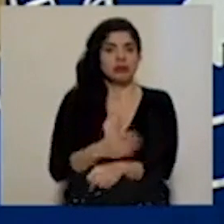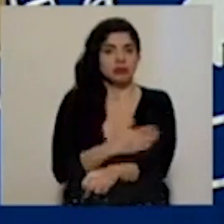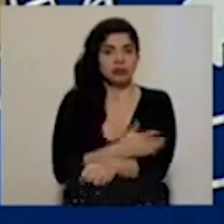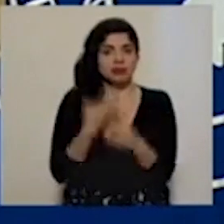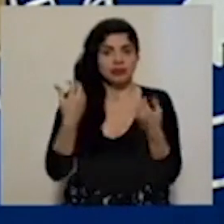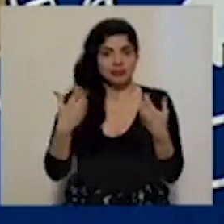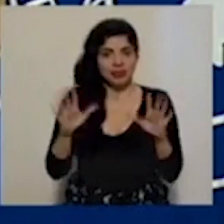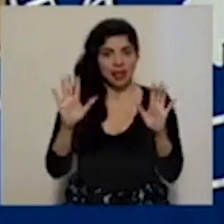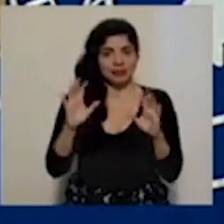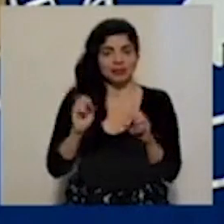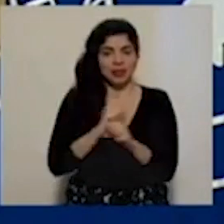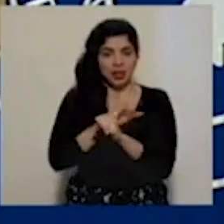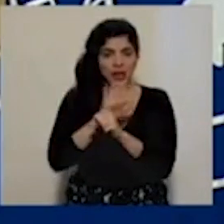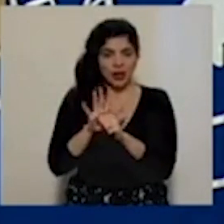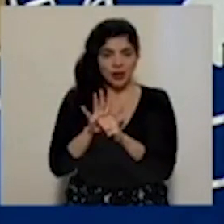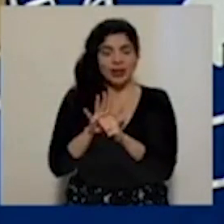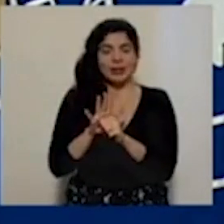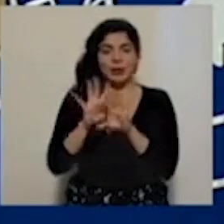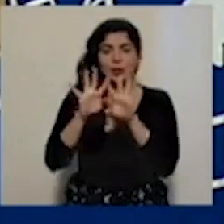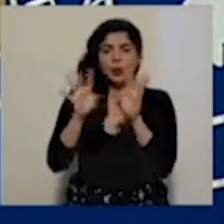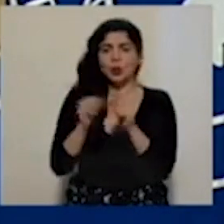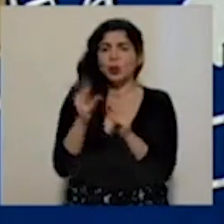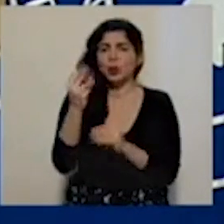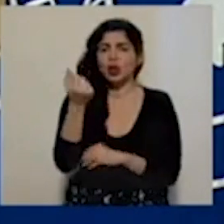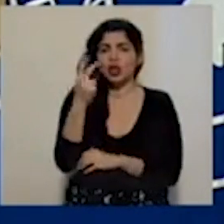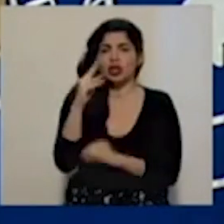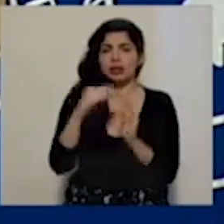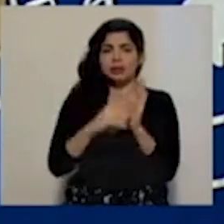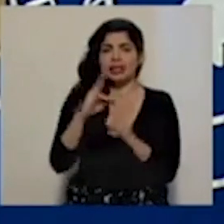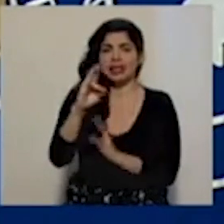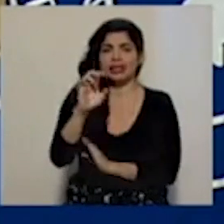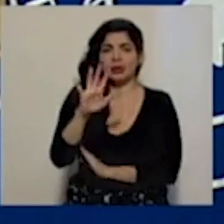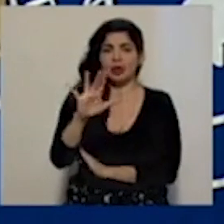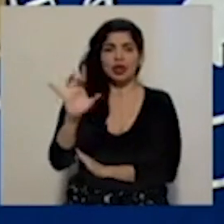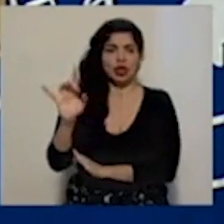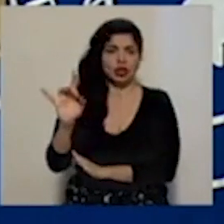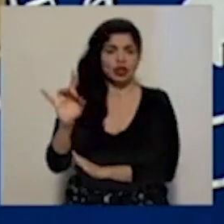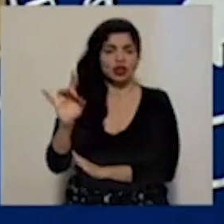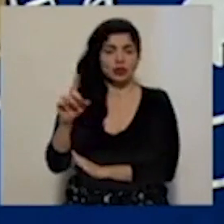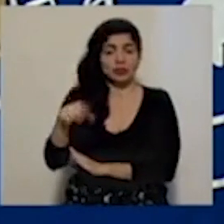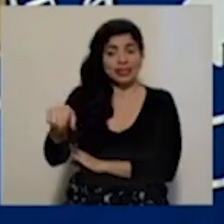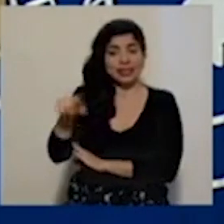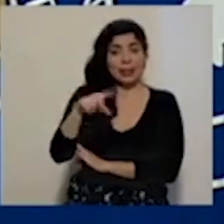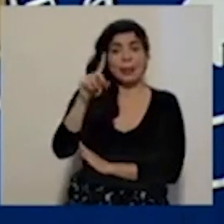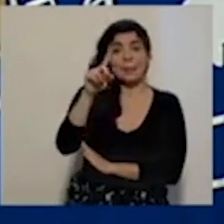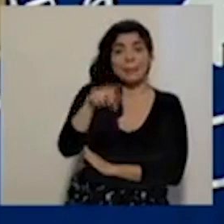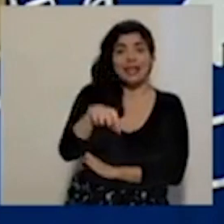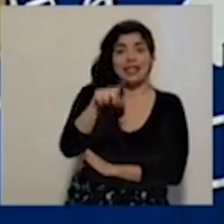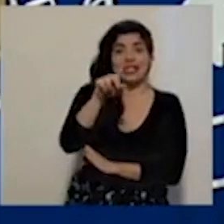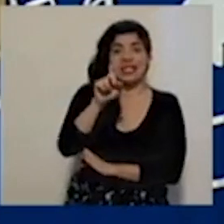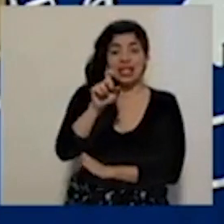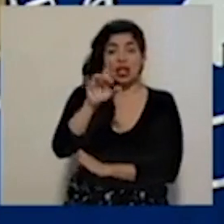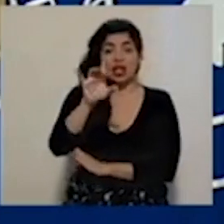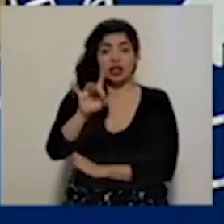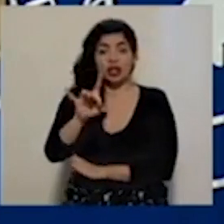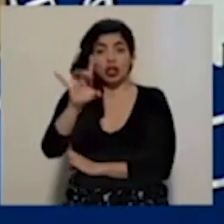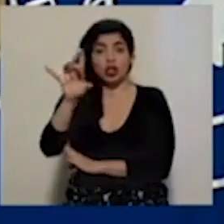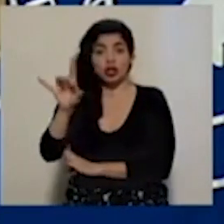de COVID-19, para un total de 12.752 de los cuales 1.188